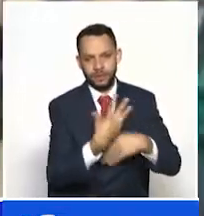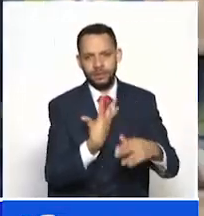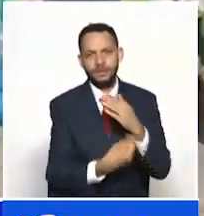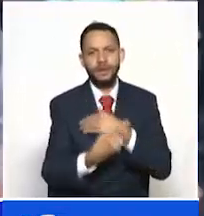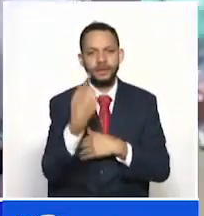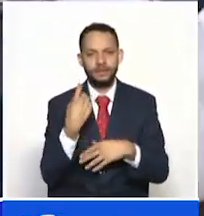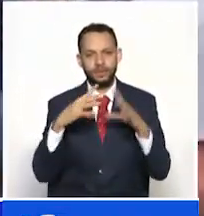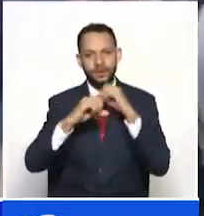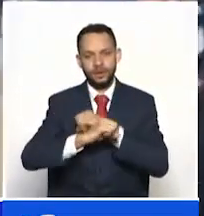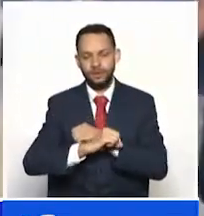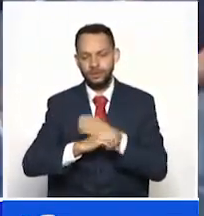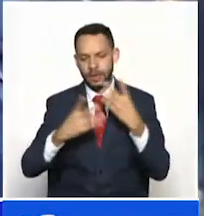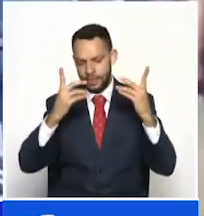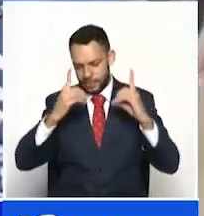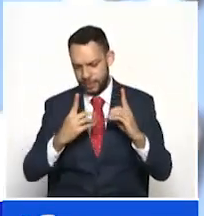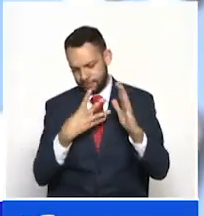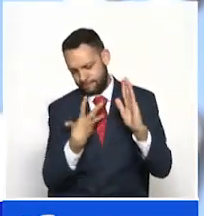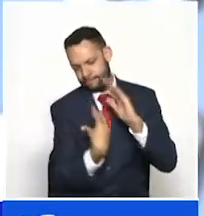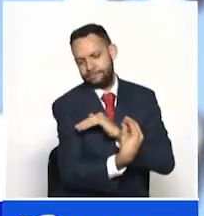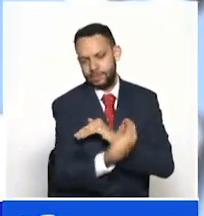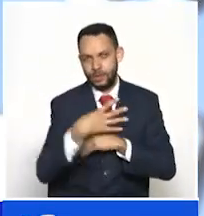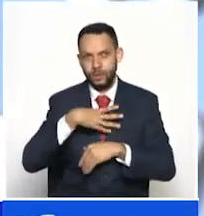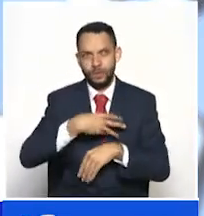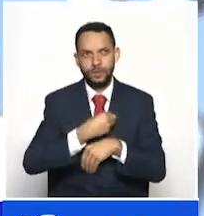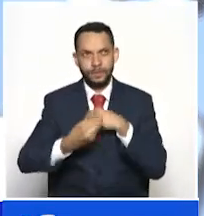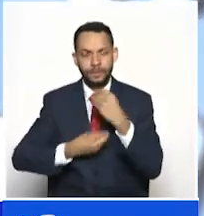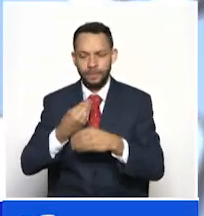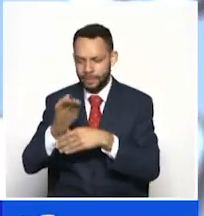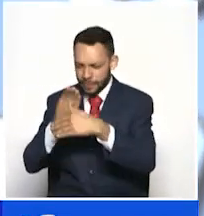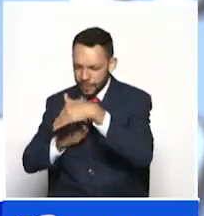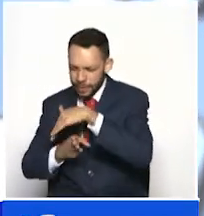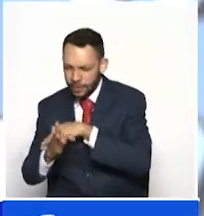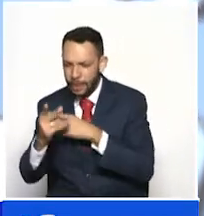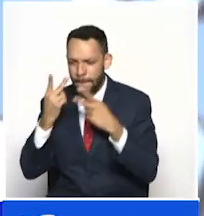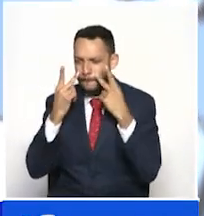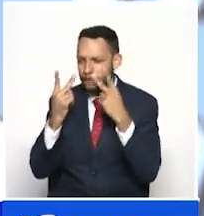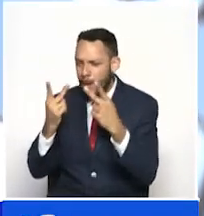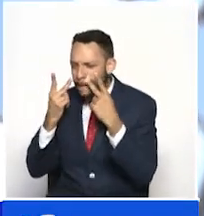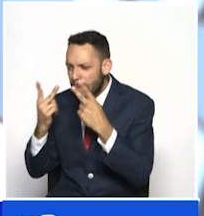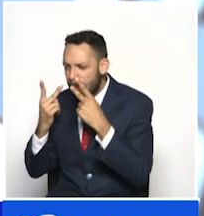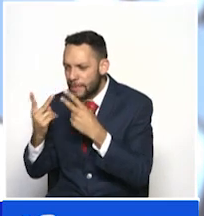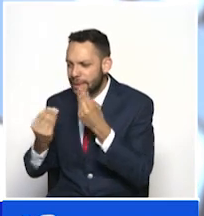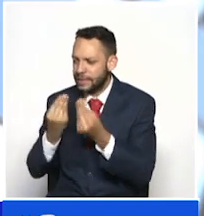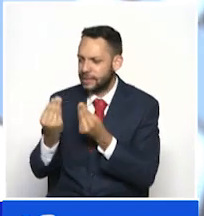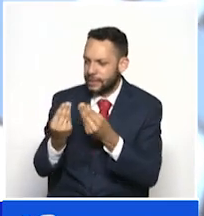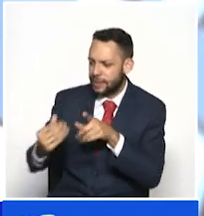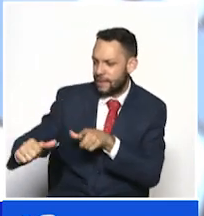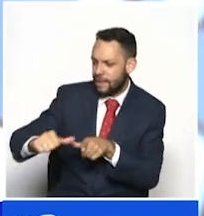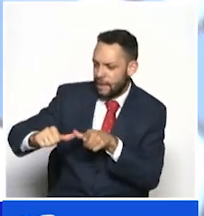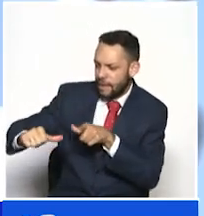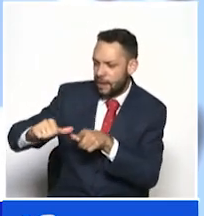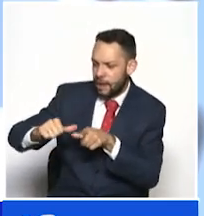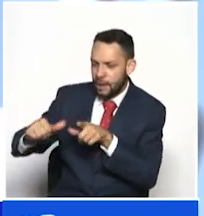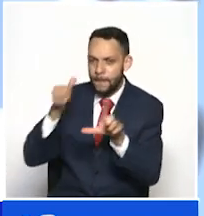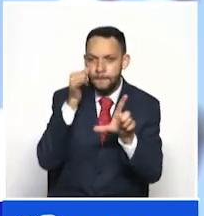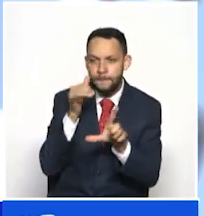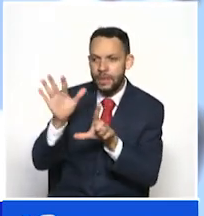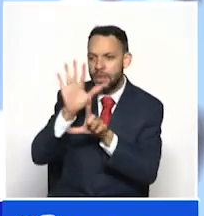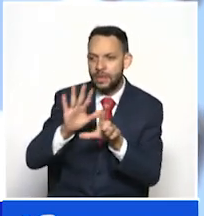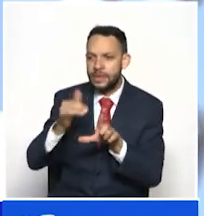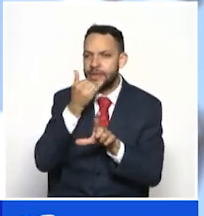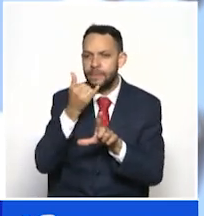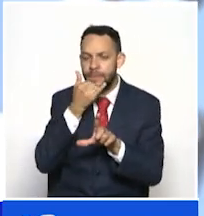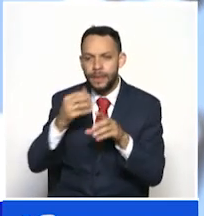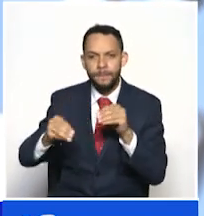domingo. Hacer una revisión exhaustiva, dependencia por dependencia, área por área, con equipo fílmico de